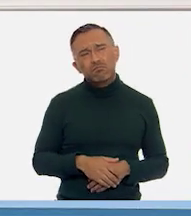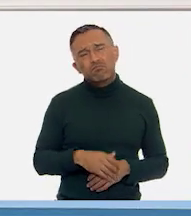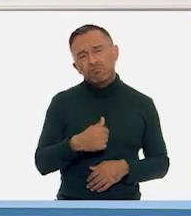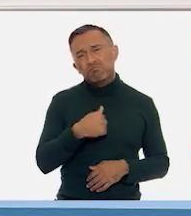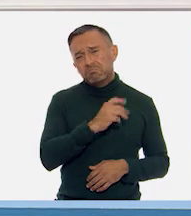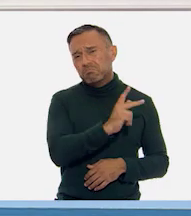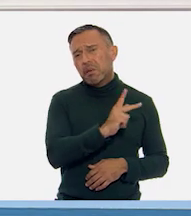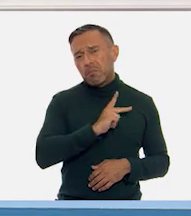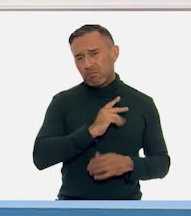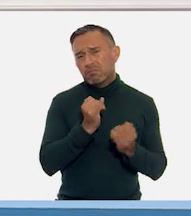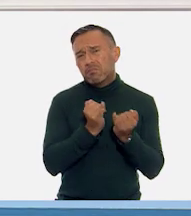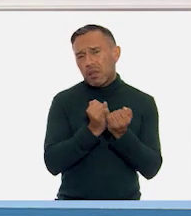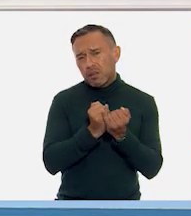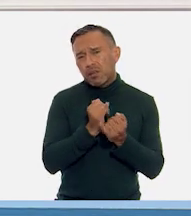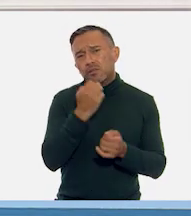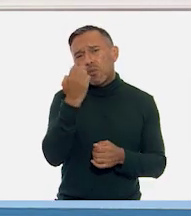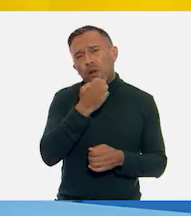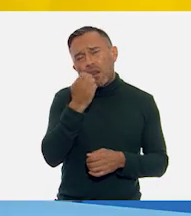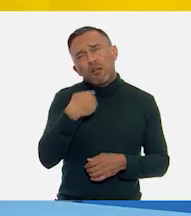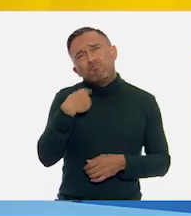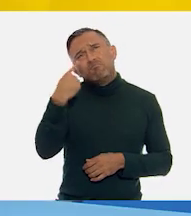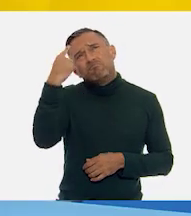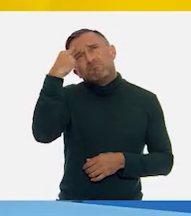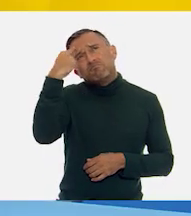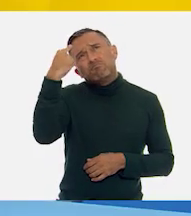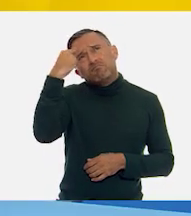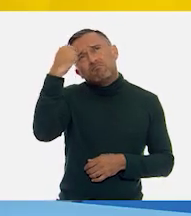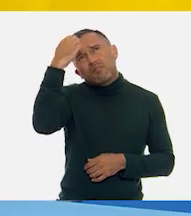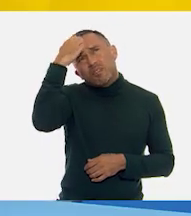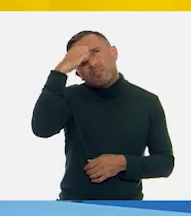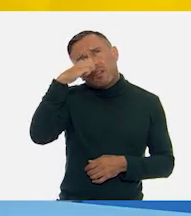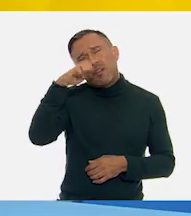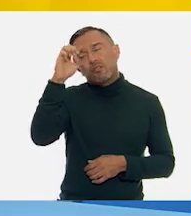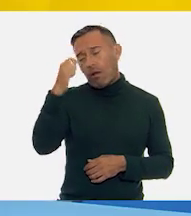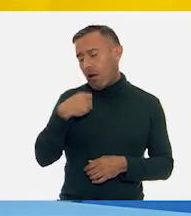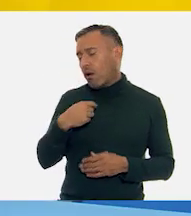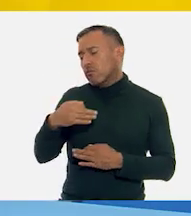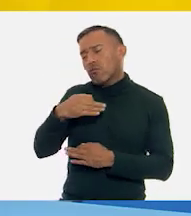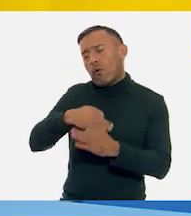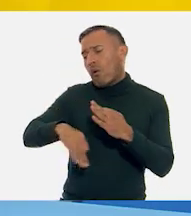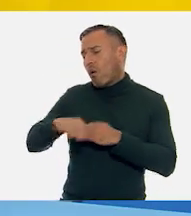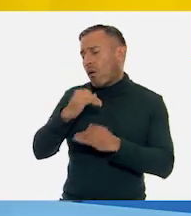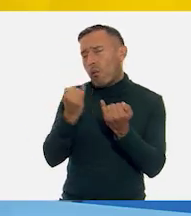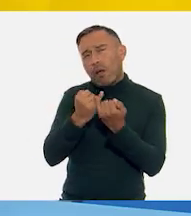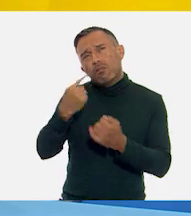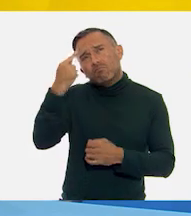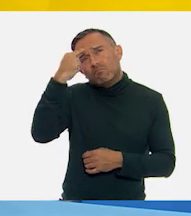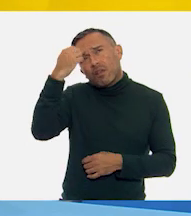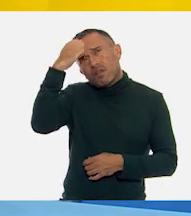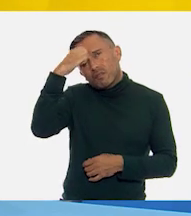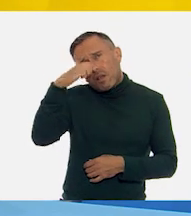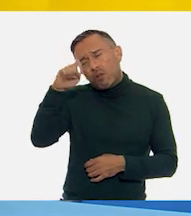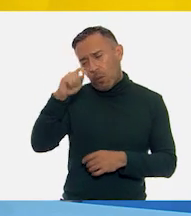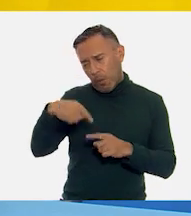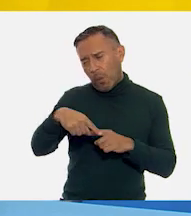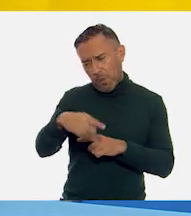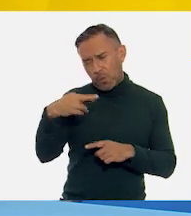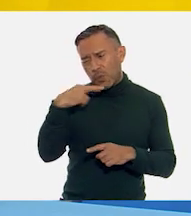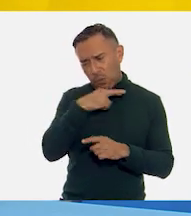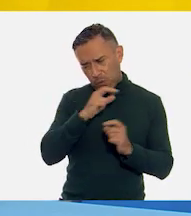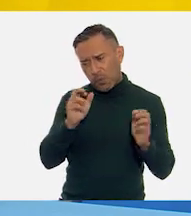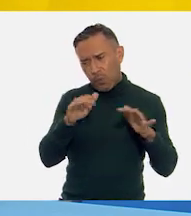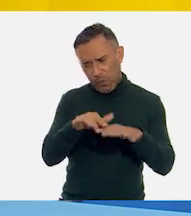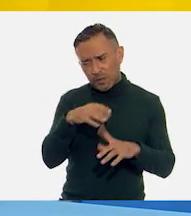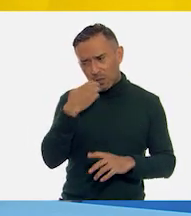escuela. Ay, todos la extrañamos, pero ya llegará el tiempo en que podamos volver, Raulito. Mientras tanto, escuchemos